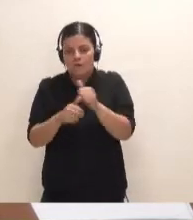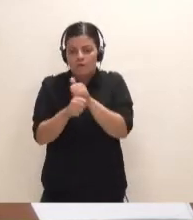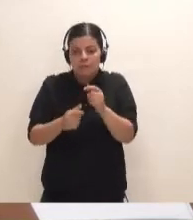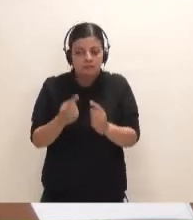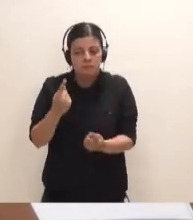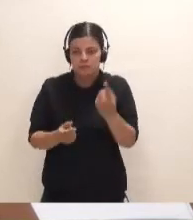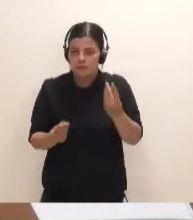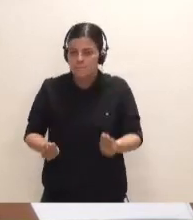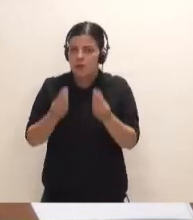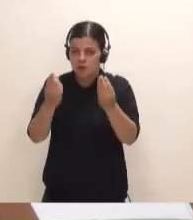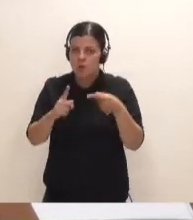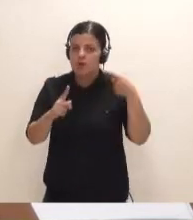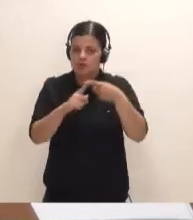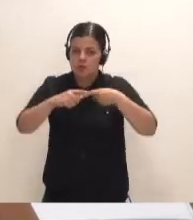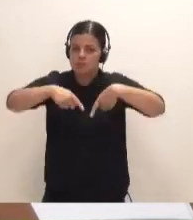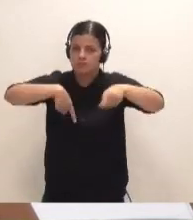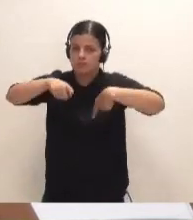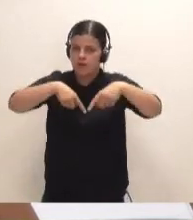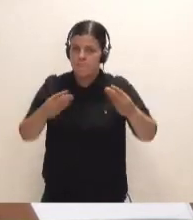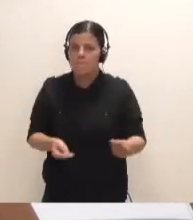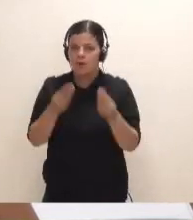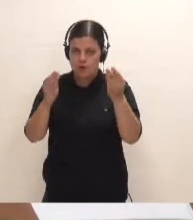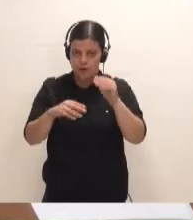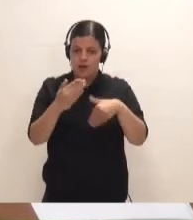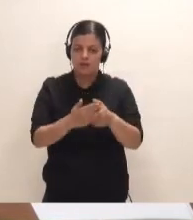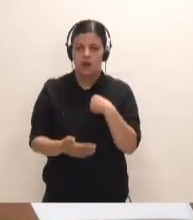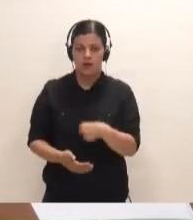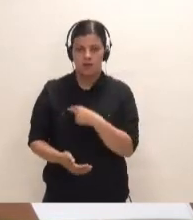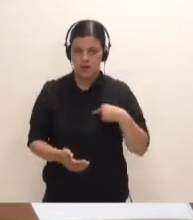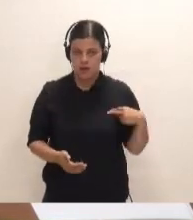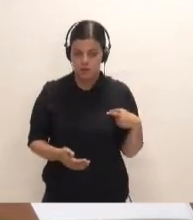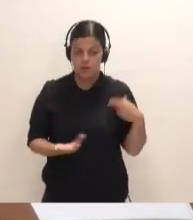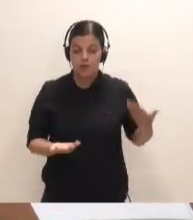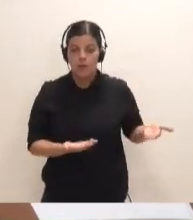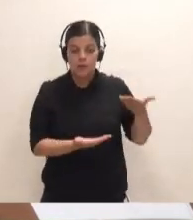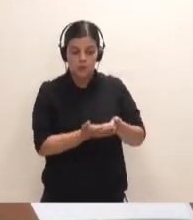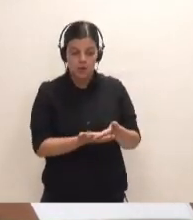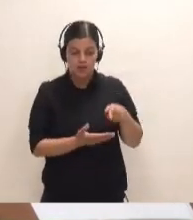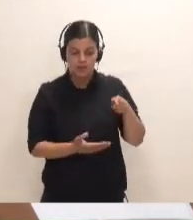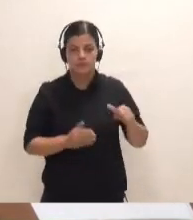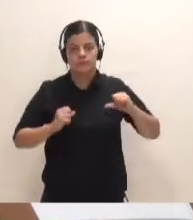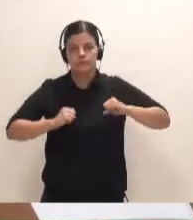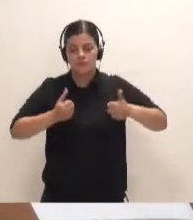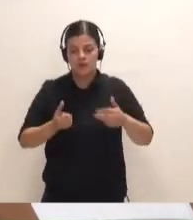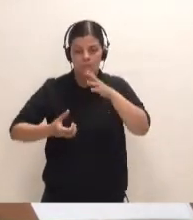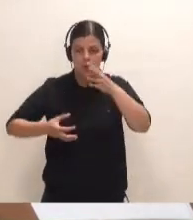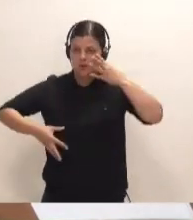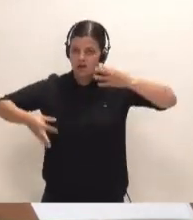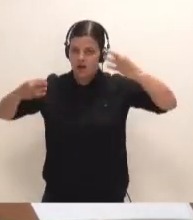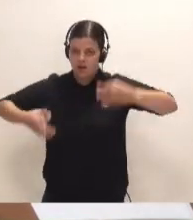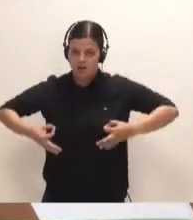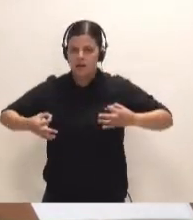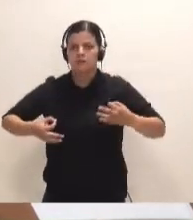que mejoren el tránsito hacia los cristianos. Estas propuestas que parten de la realidad que ha venido